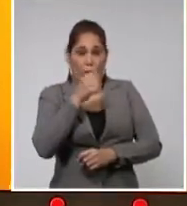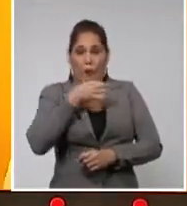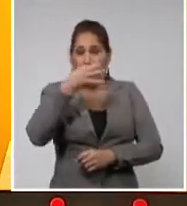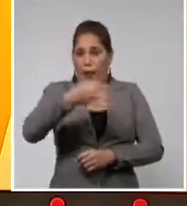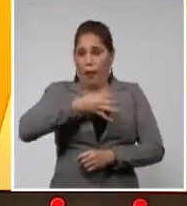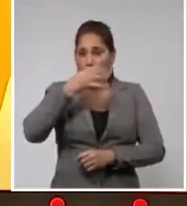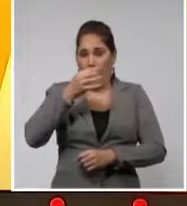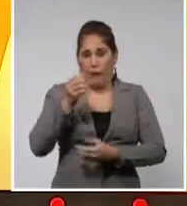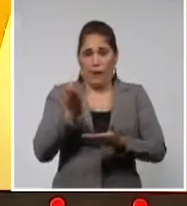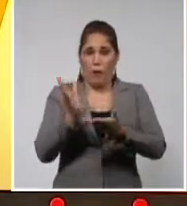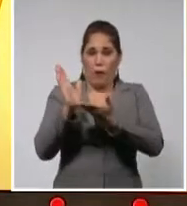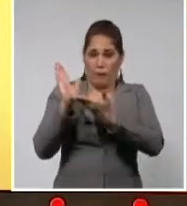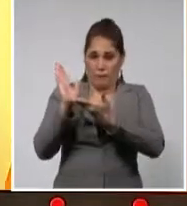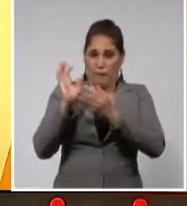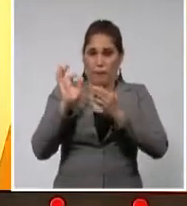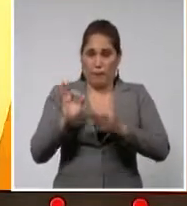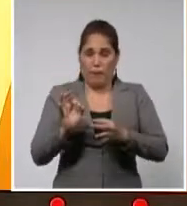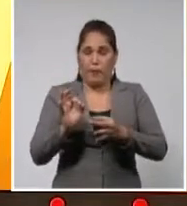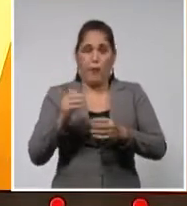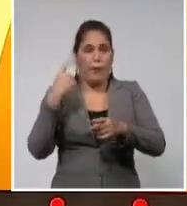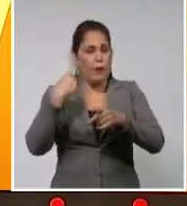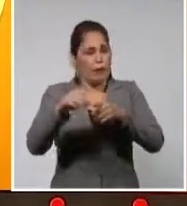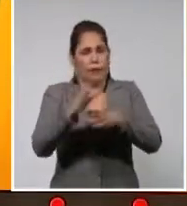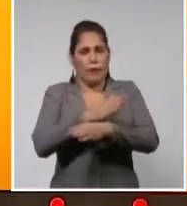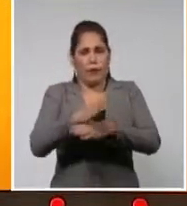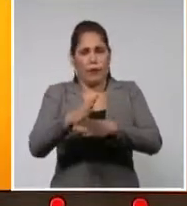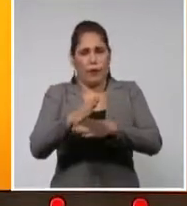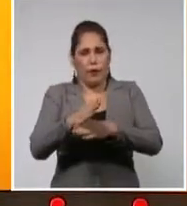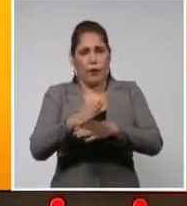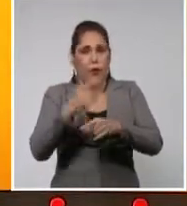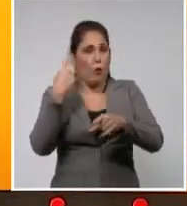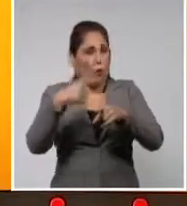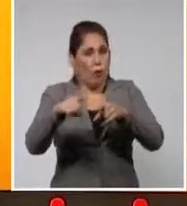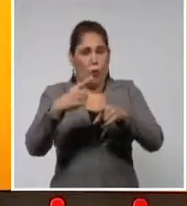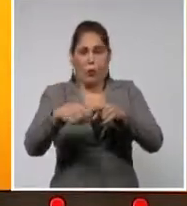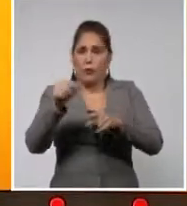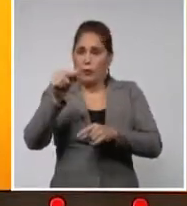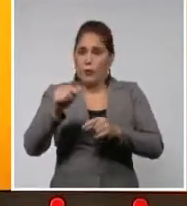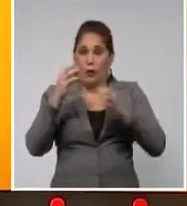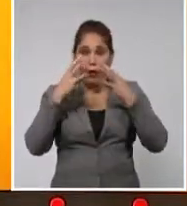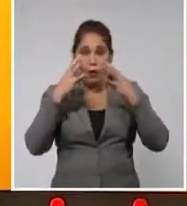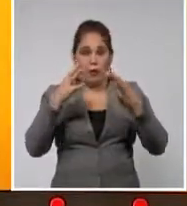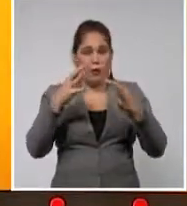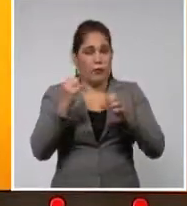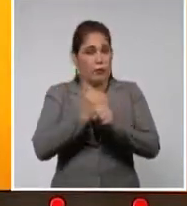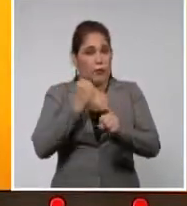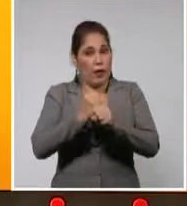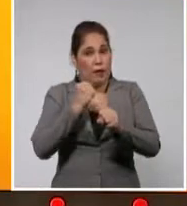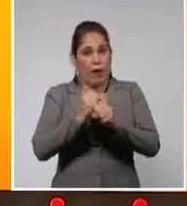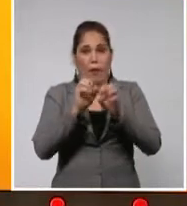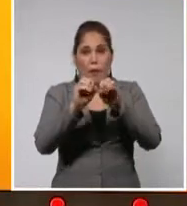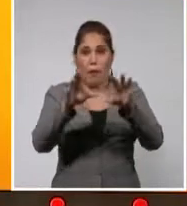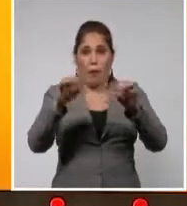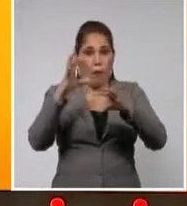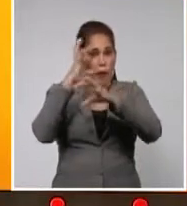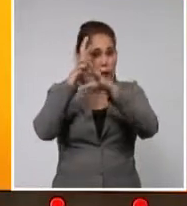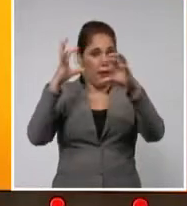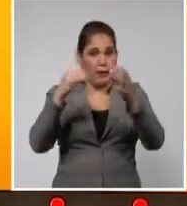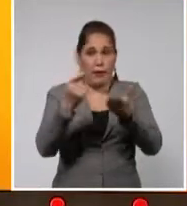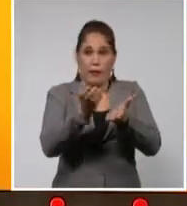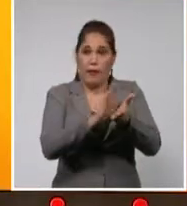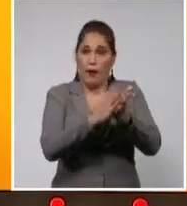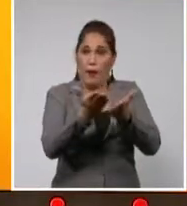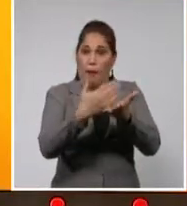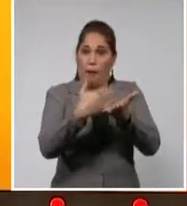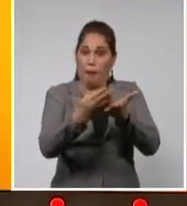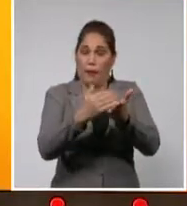Alexis Slachter, Juan Dolcet o Gilberto Caballero, entre otros muchos, quienes dedicaron su vida a promover la ciencia en nuestra prensa, se